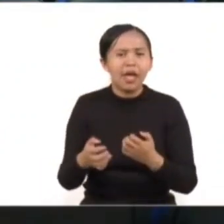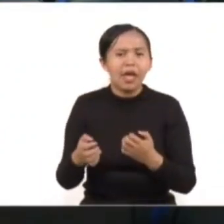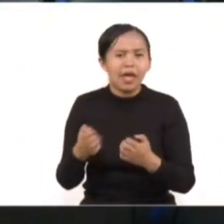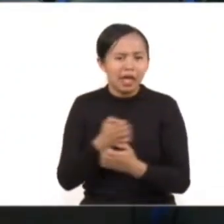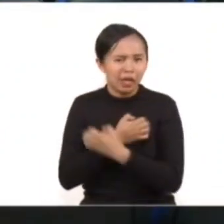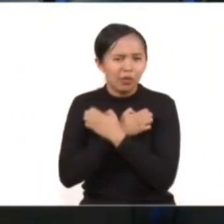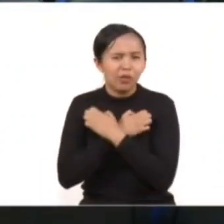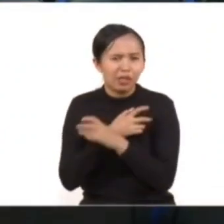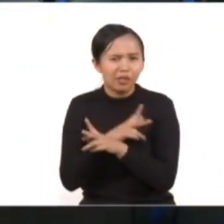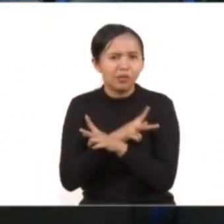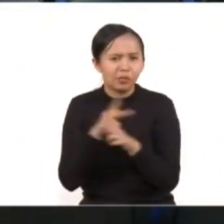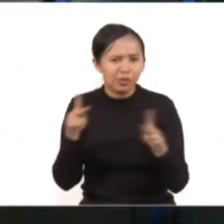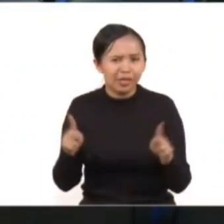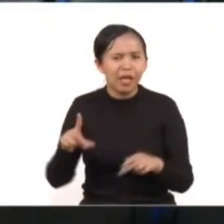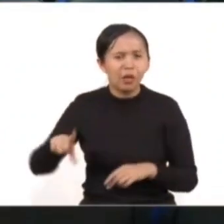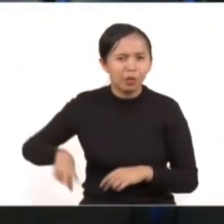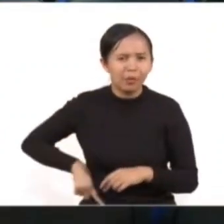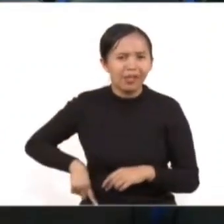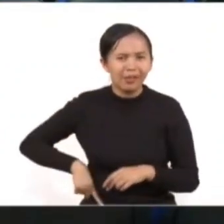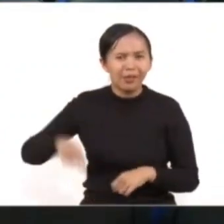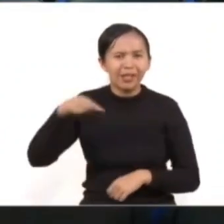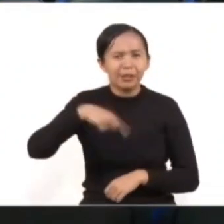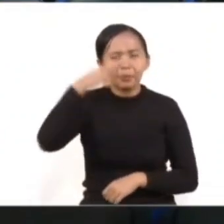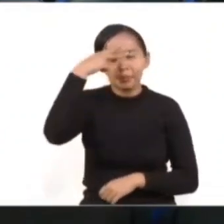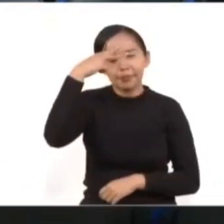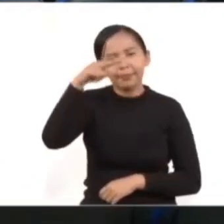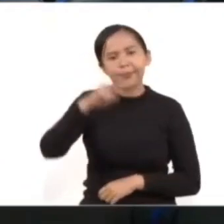Secretaría de Educación Pública del Gobierno de México.